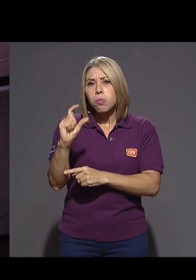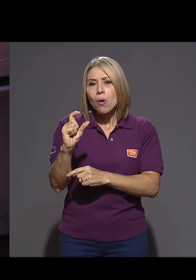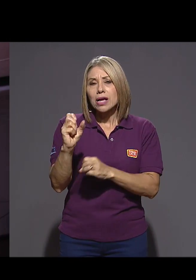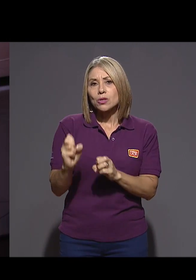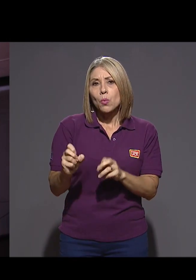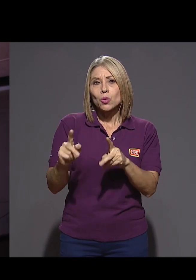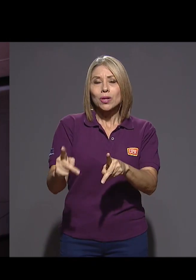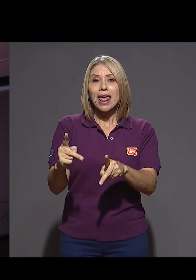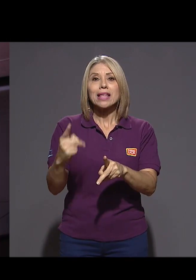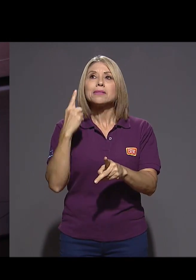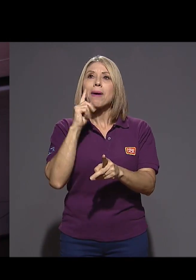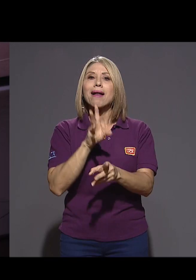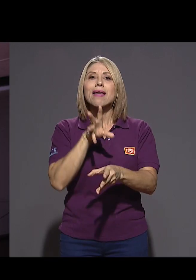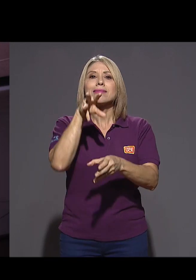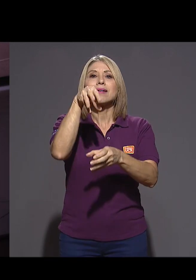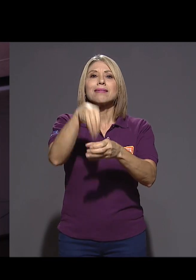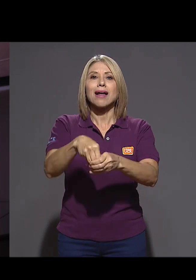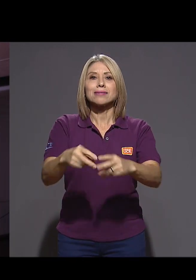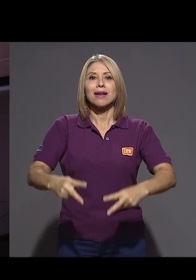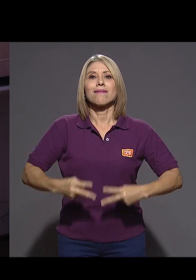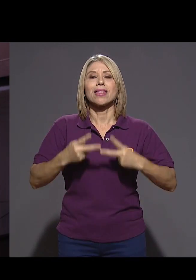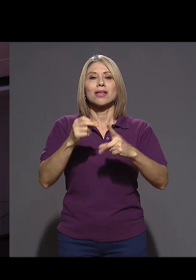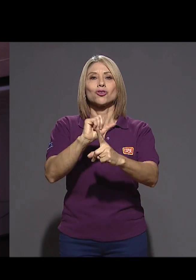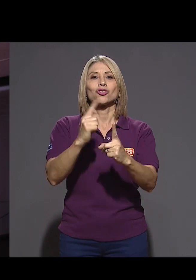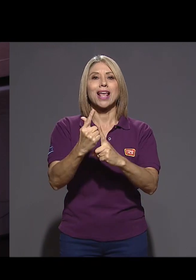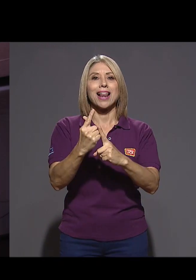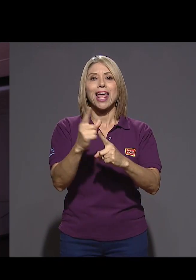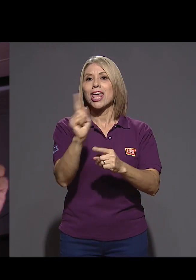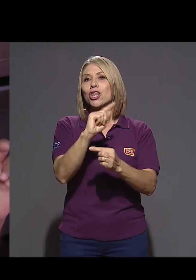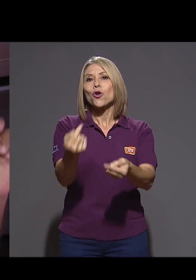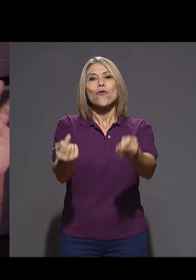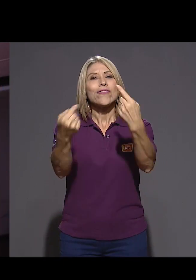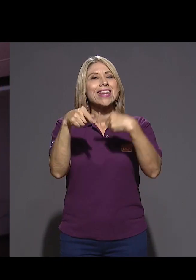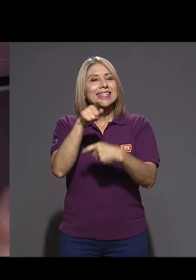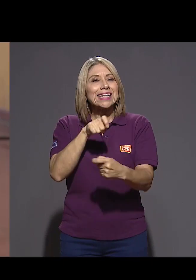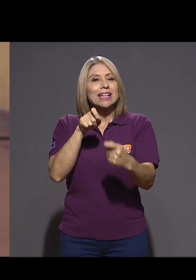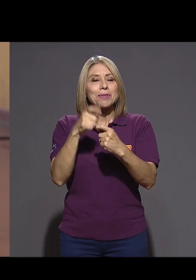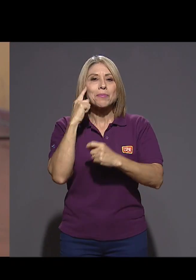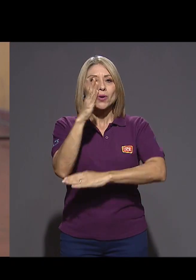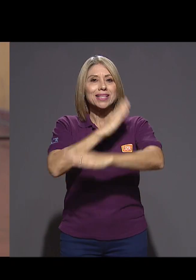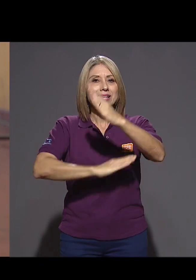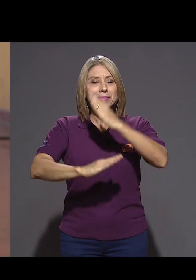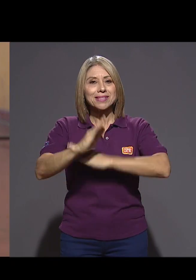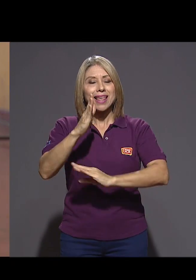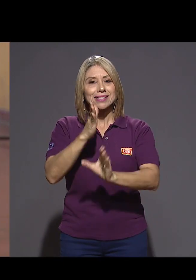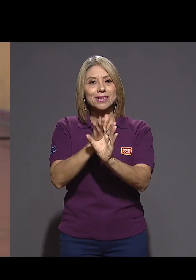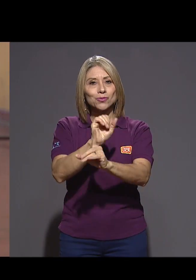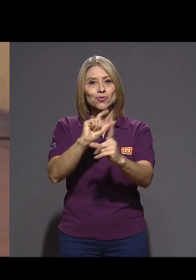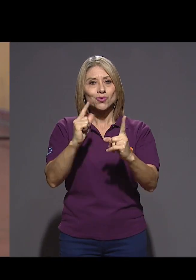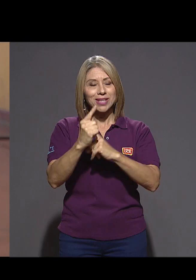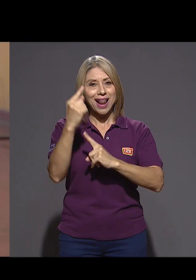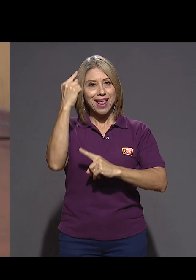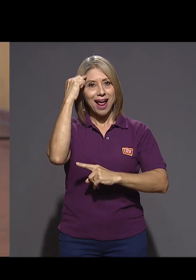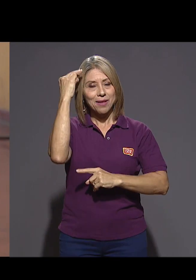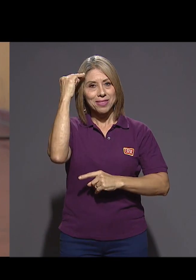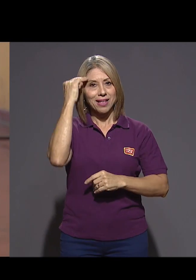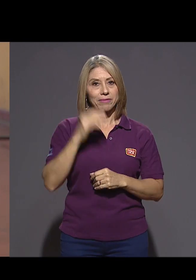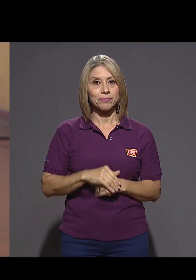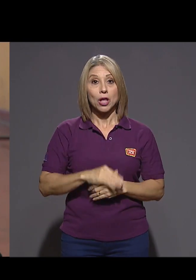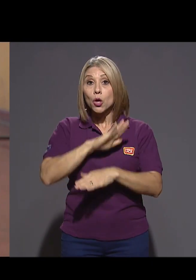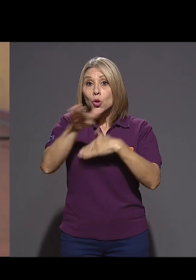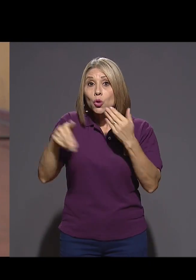insertarse en la vida social, que por su discapacidad psicosocial en el área mental, ¿verdad?